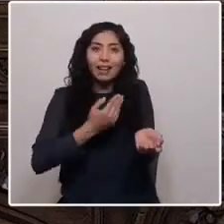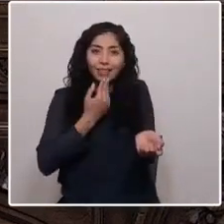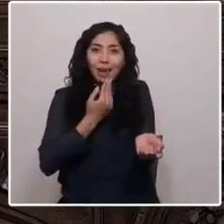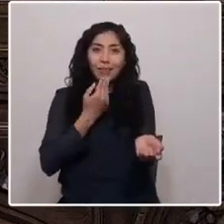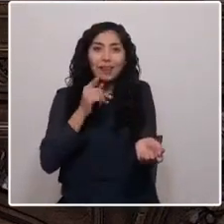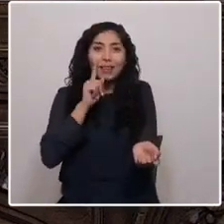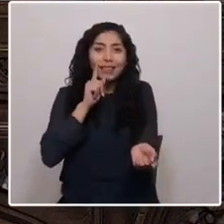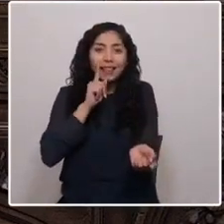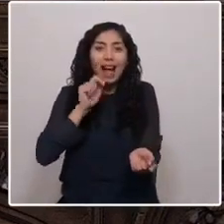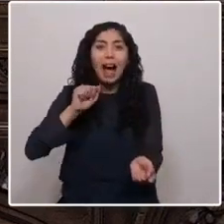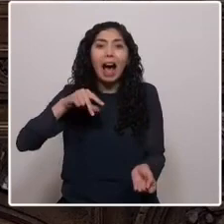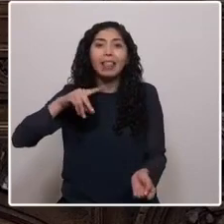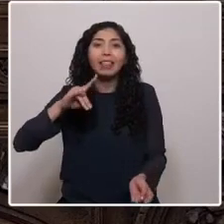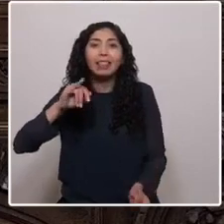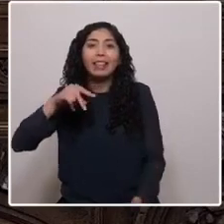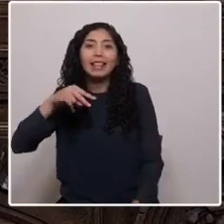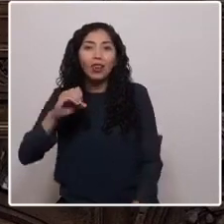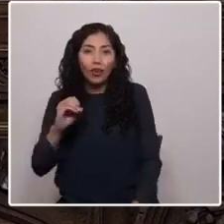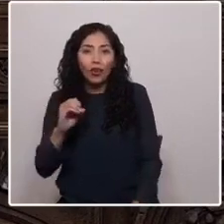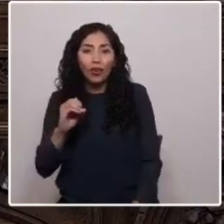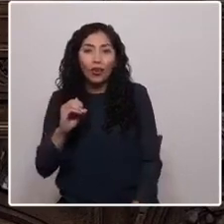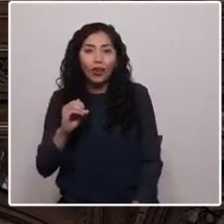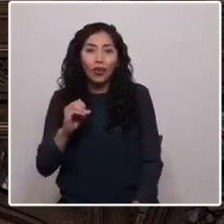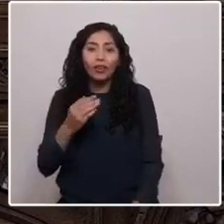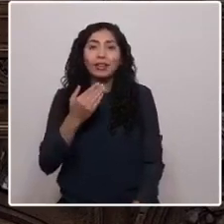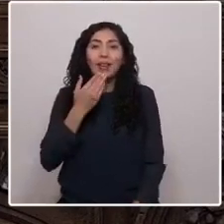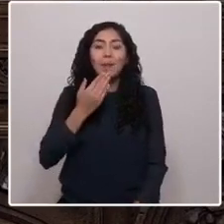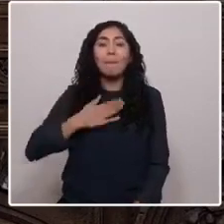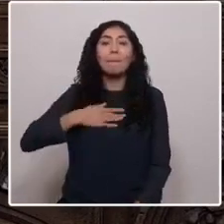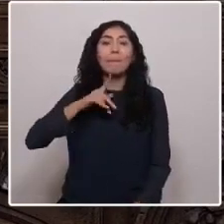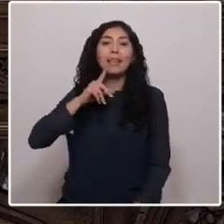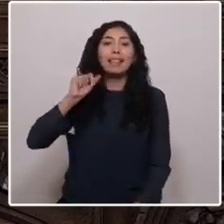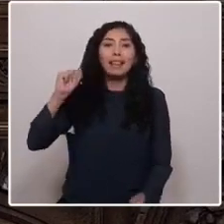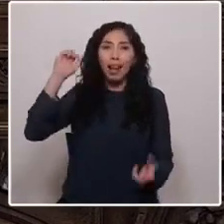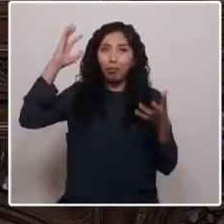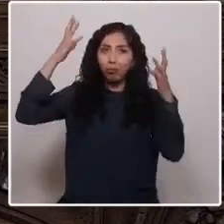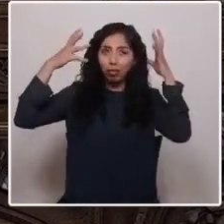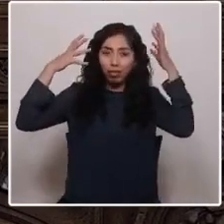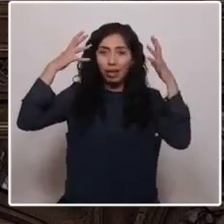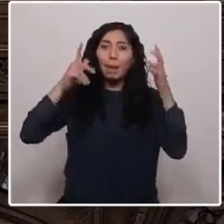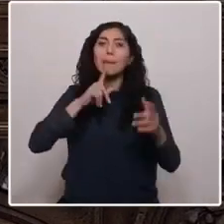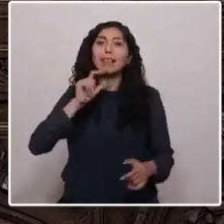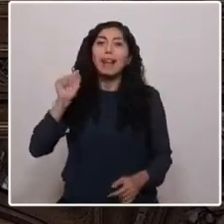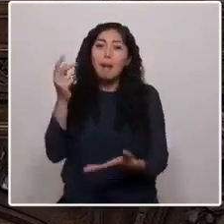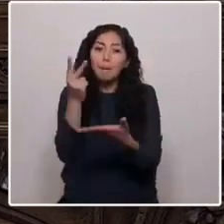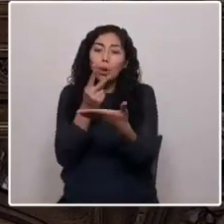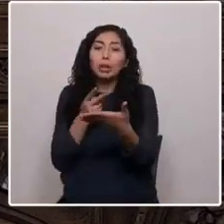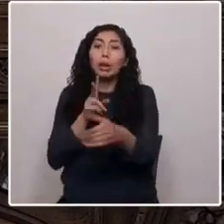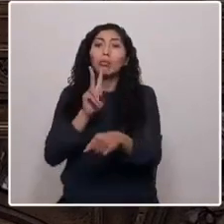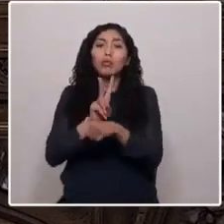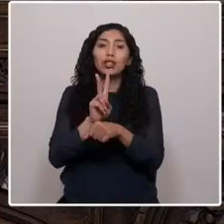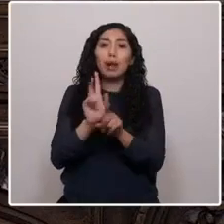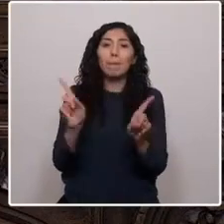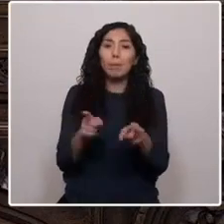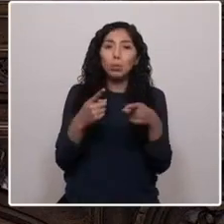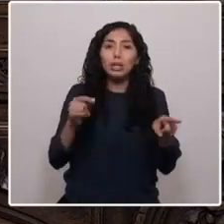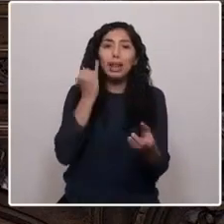andino. Vivía en la chasca de mi tía poeta, profesora de música del Instituto Nacional,